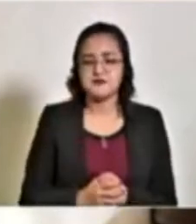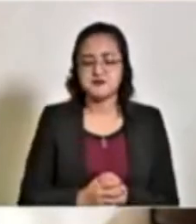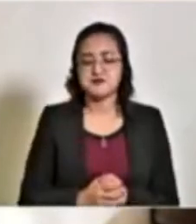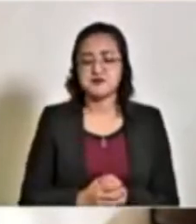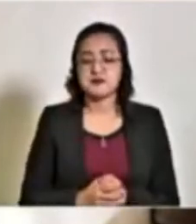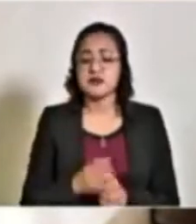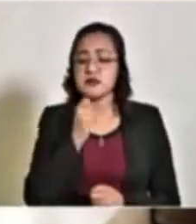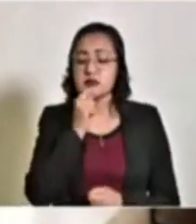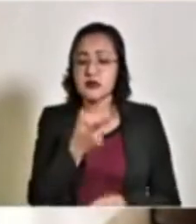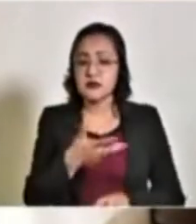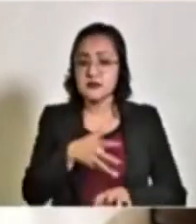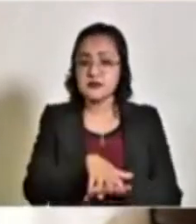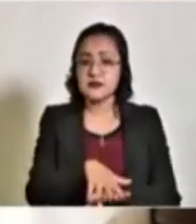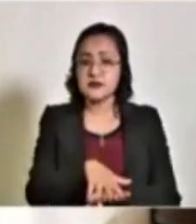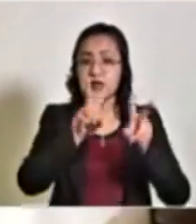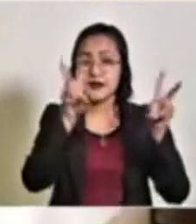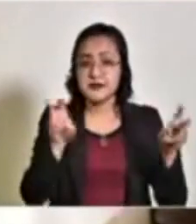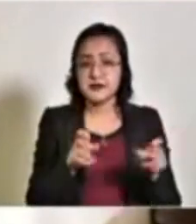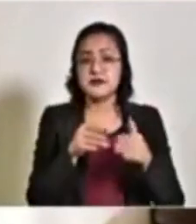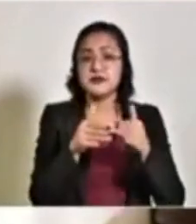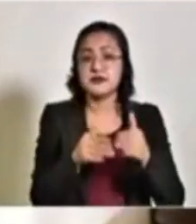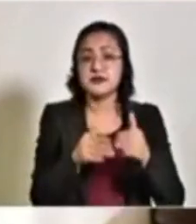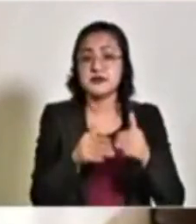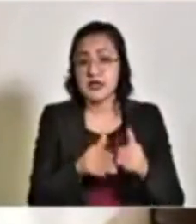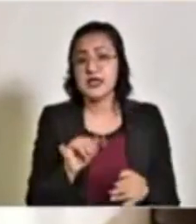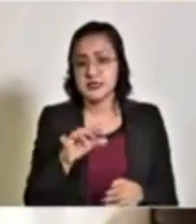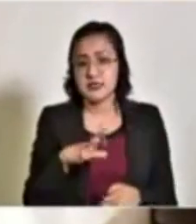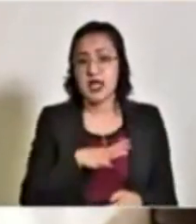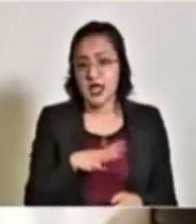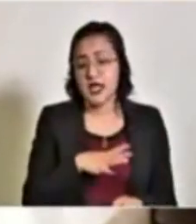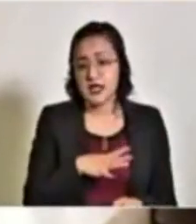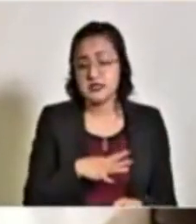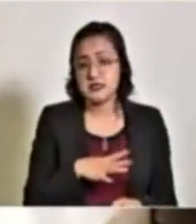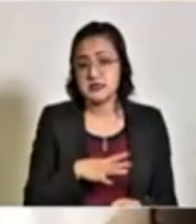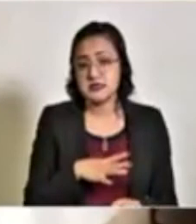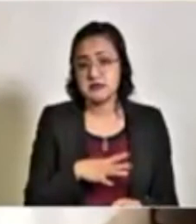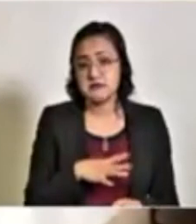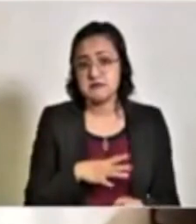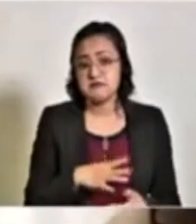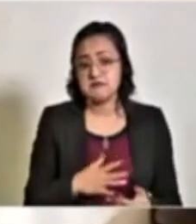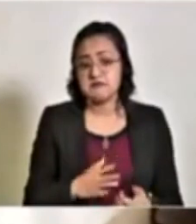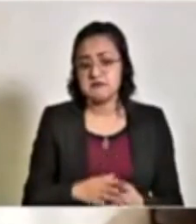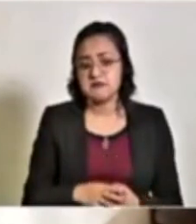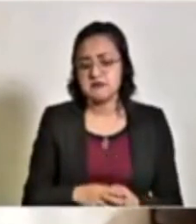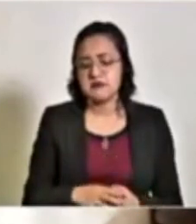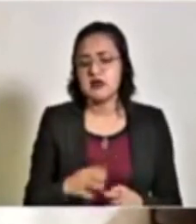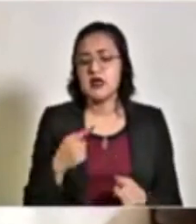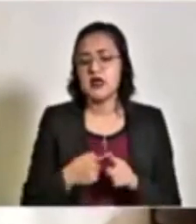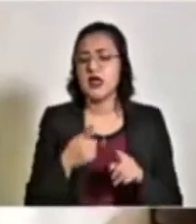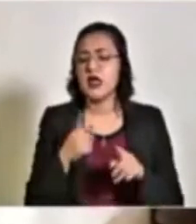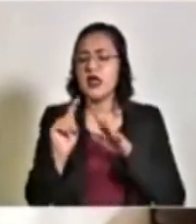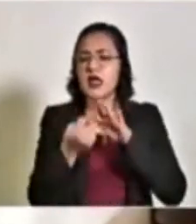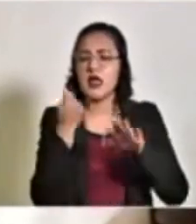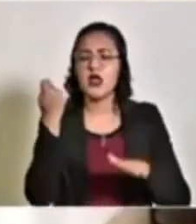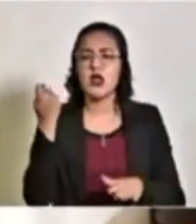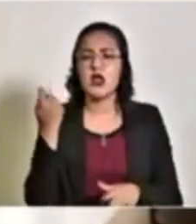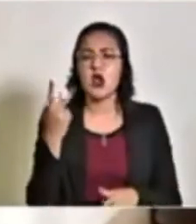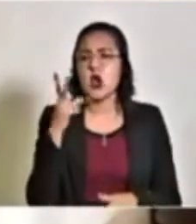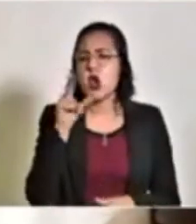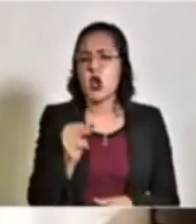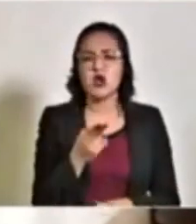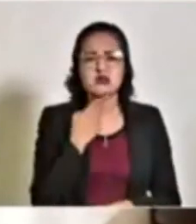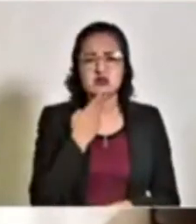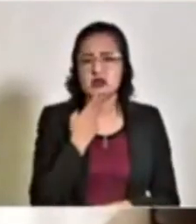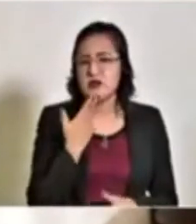incluye el tema de los barquitos, que sí existen, que es una tecnología que no es útil